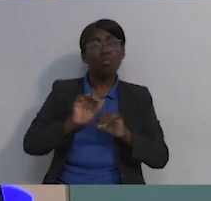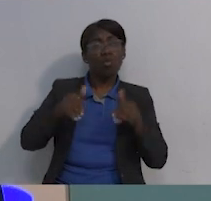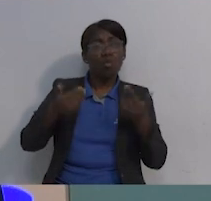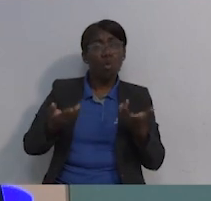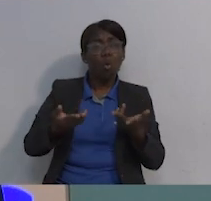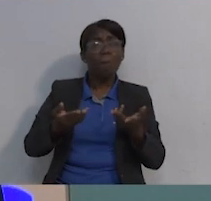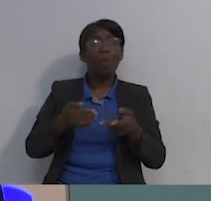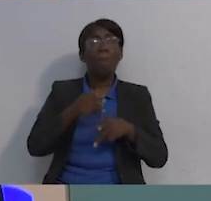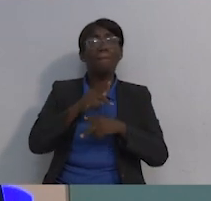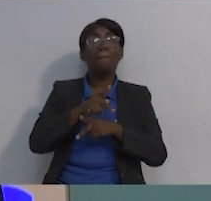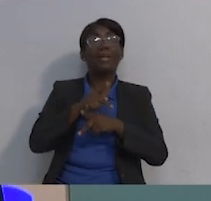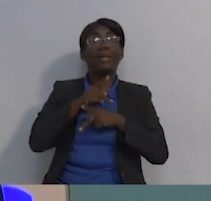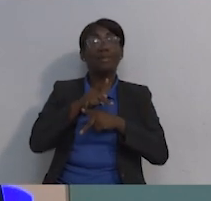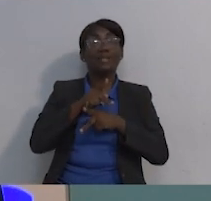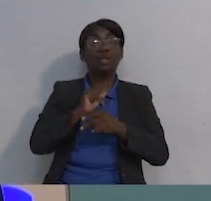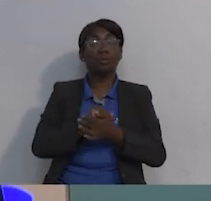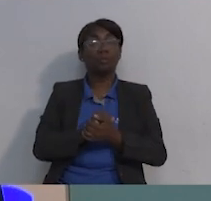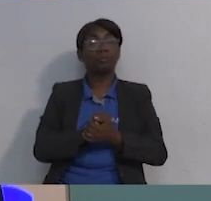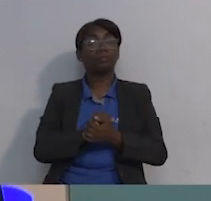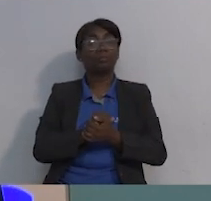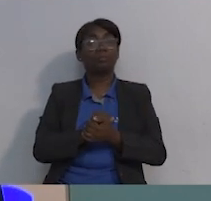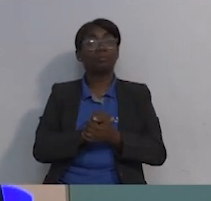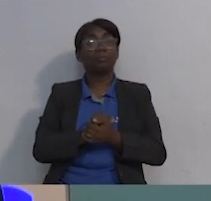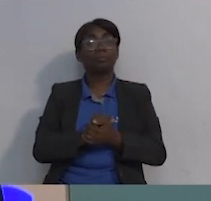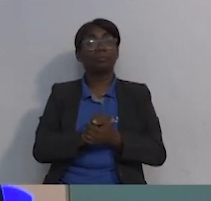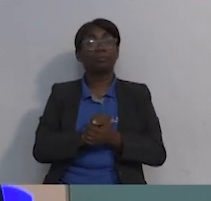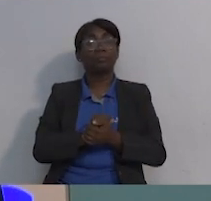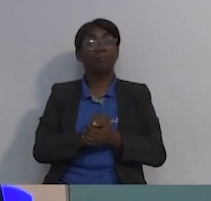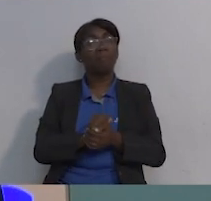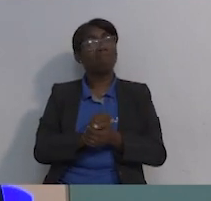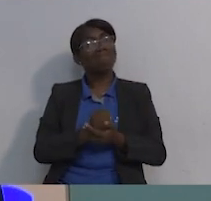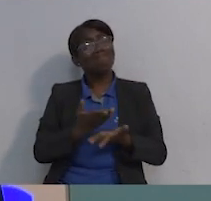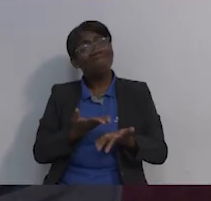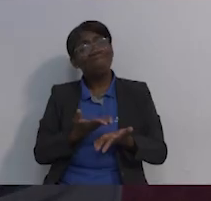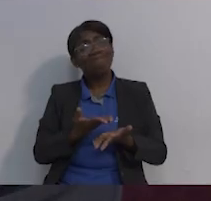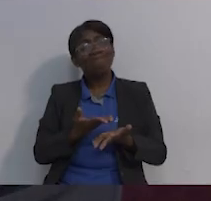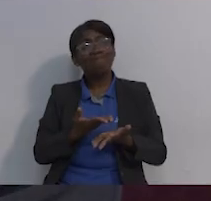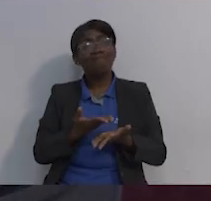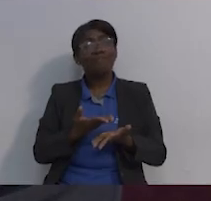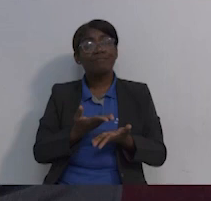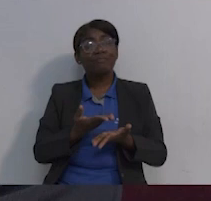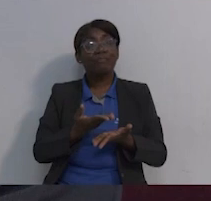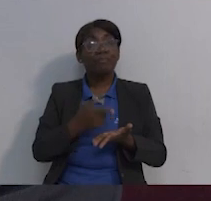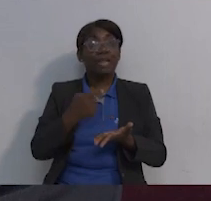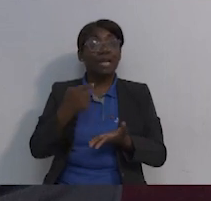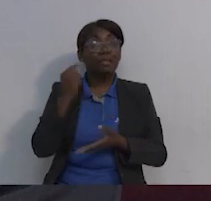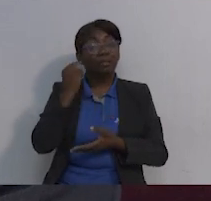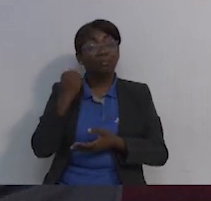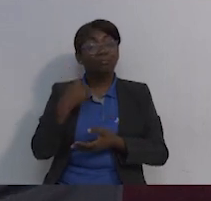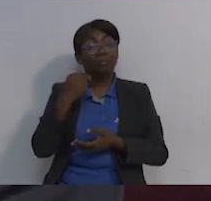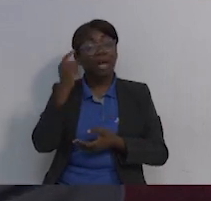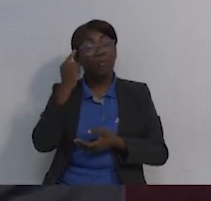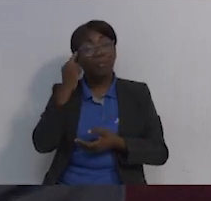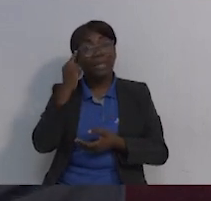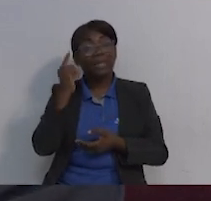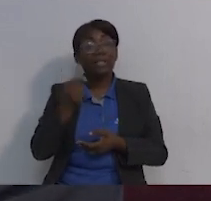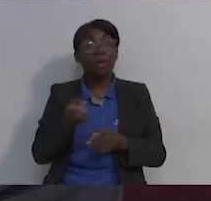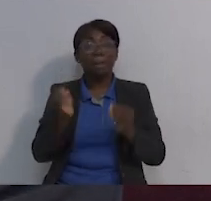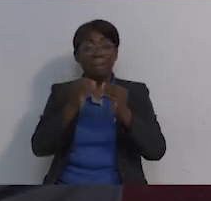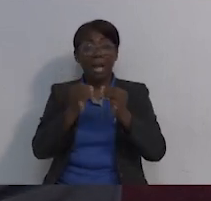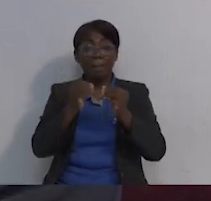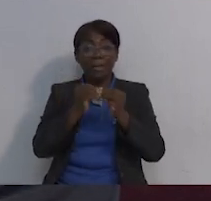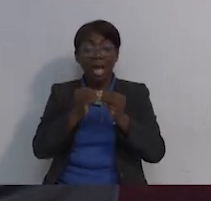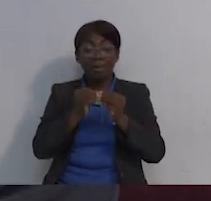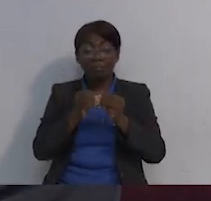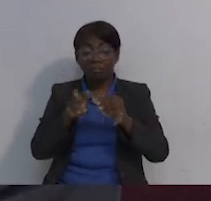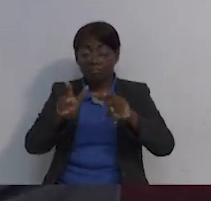tasa, tal vez cómo podemos prevenirlo. Sí, más bien a nivel mundial se está pensando